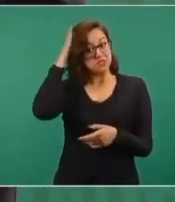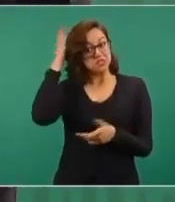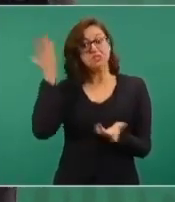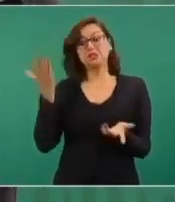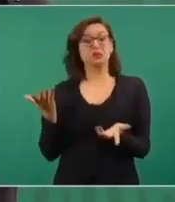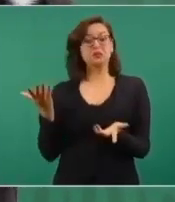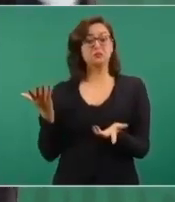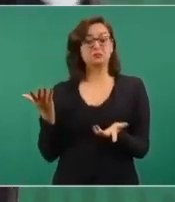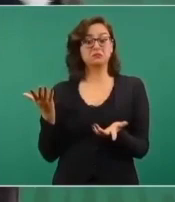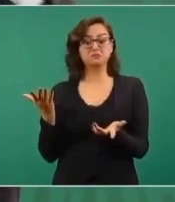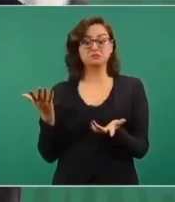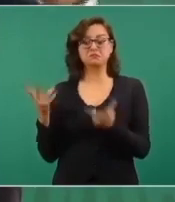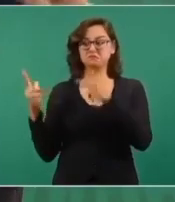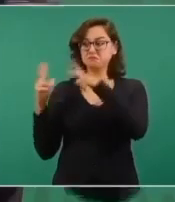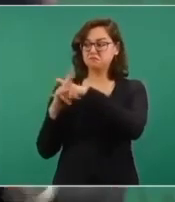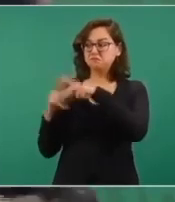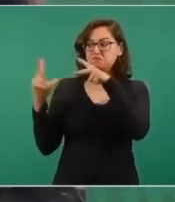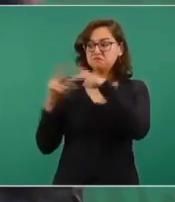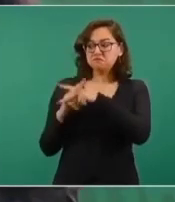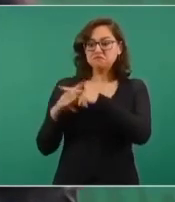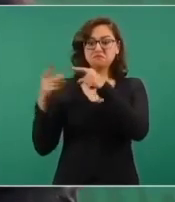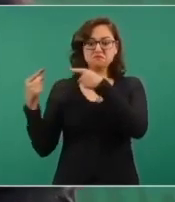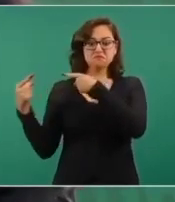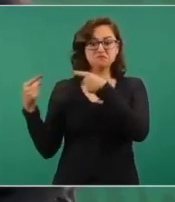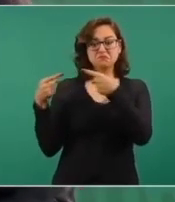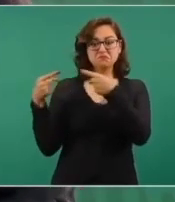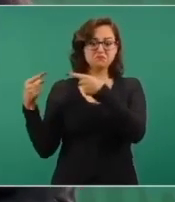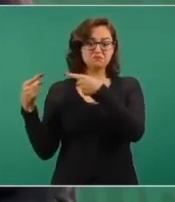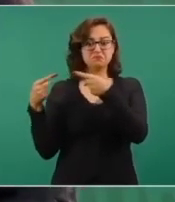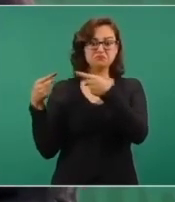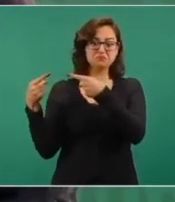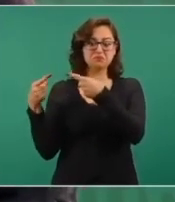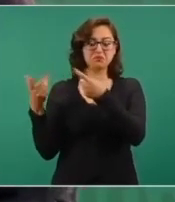todo de dirigentes.